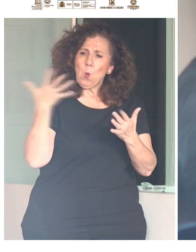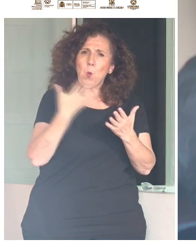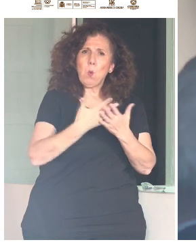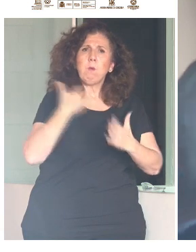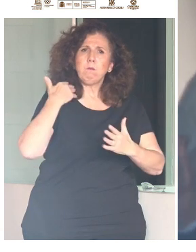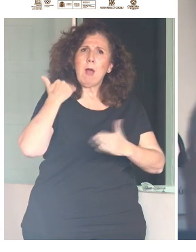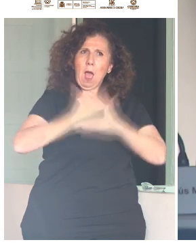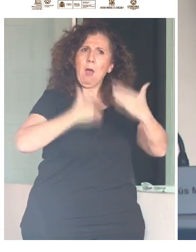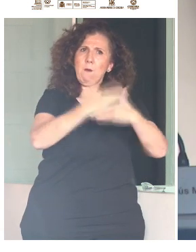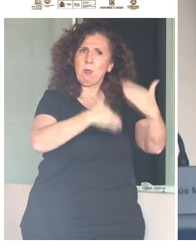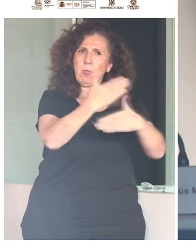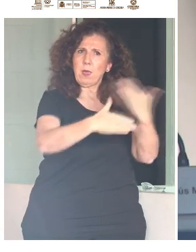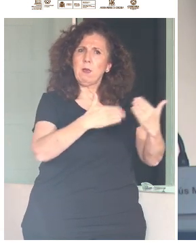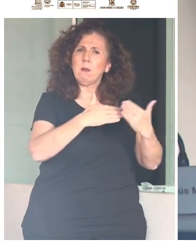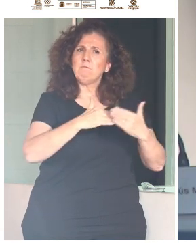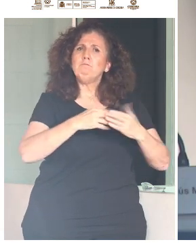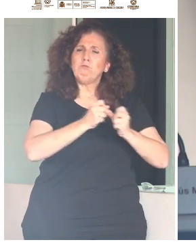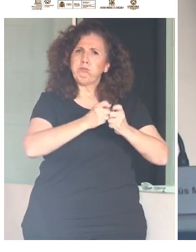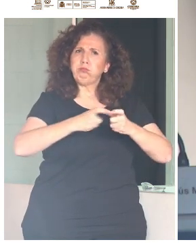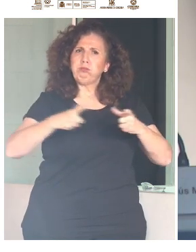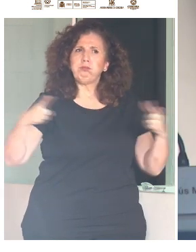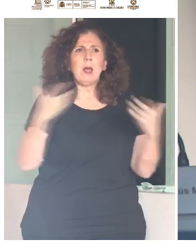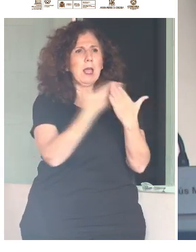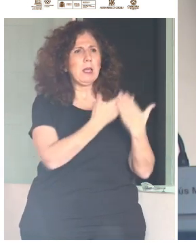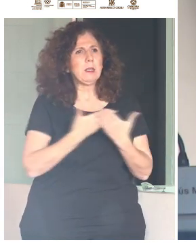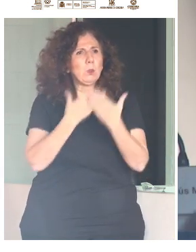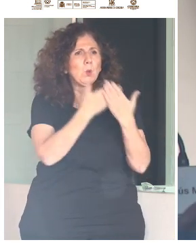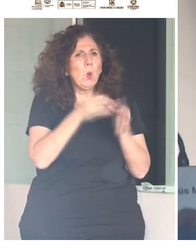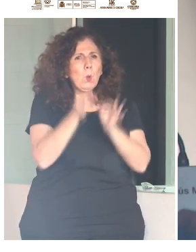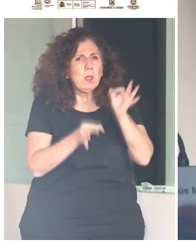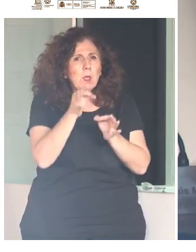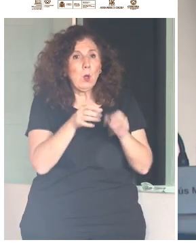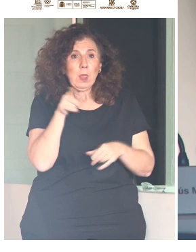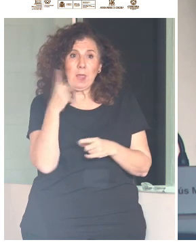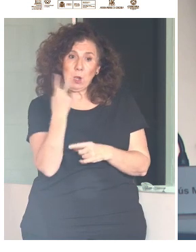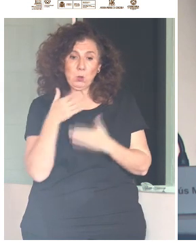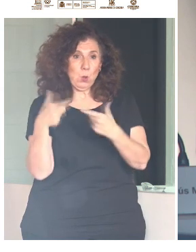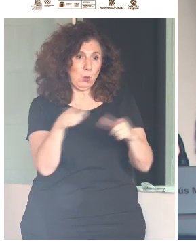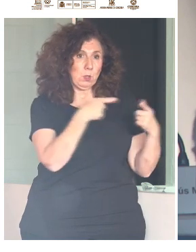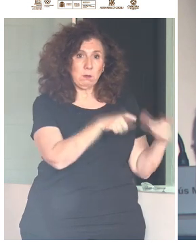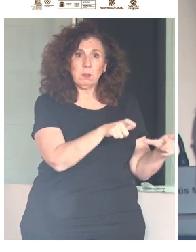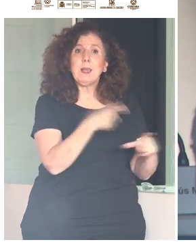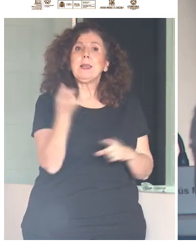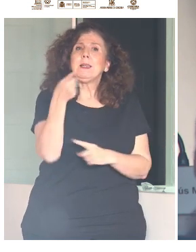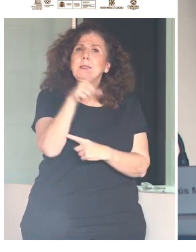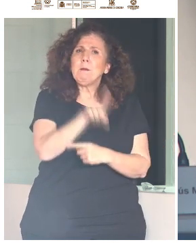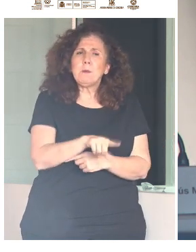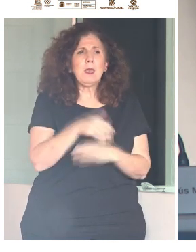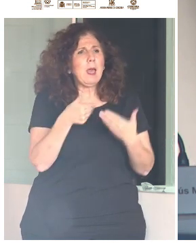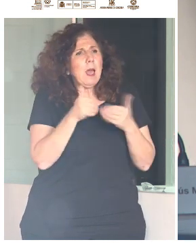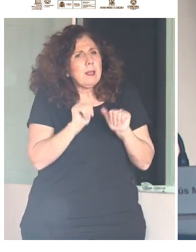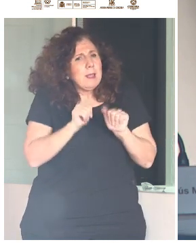incrementado enormemente el número de estudios jurídicos relativos a los campos mencionados y se han abierto otros numerosos